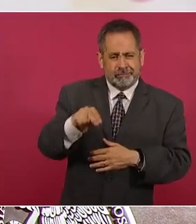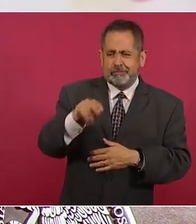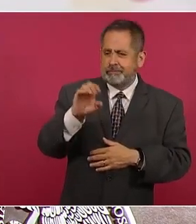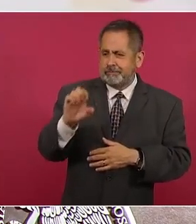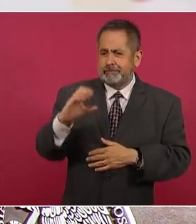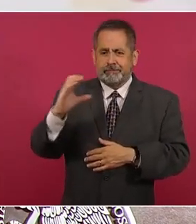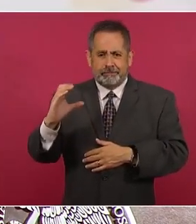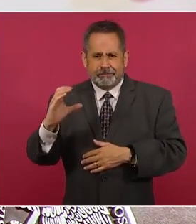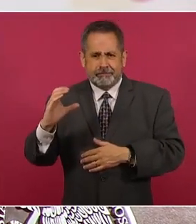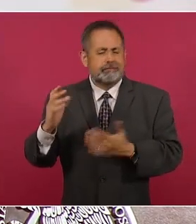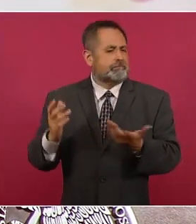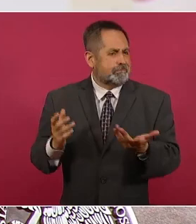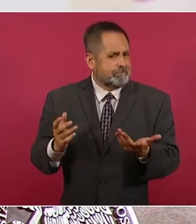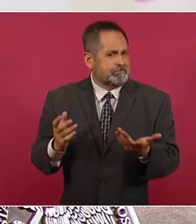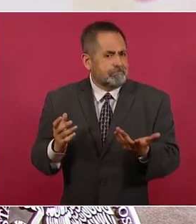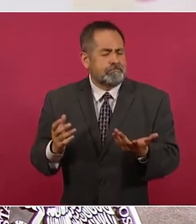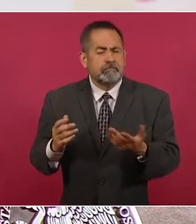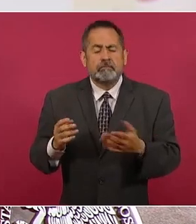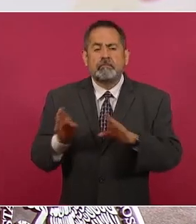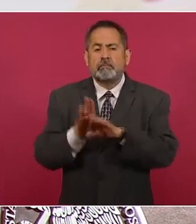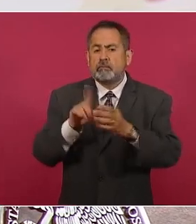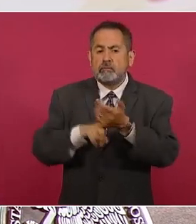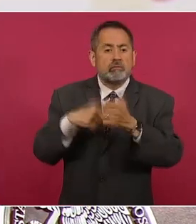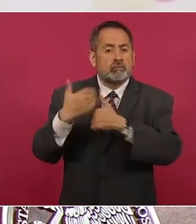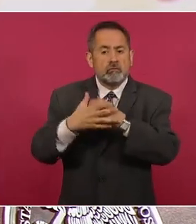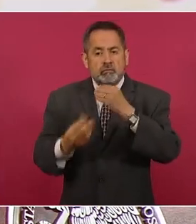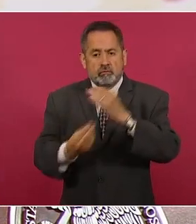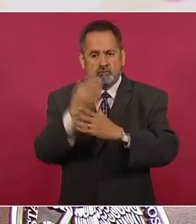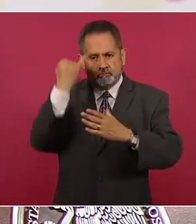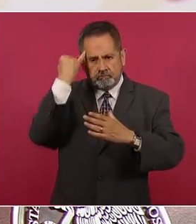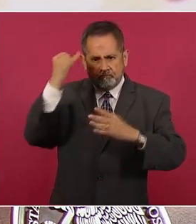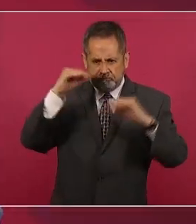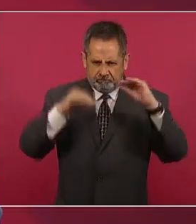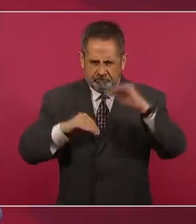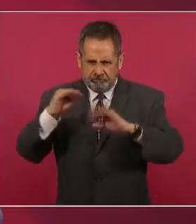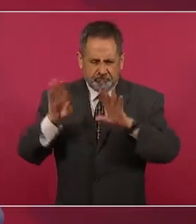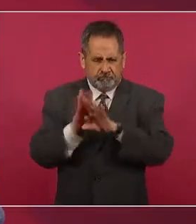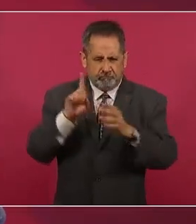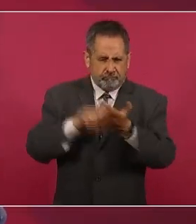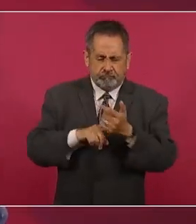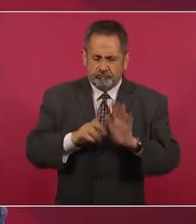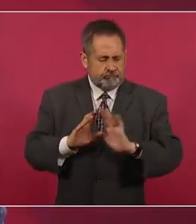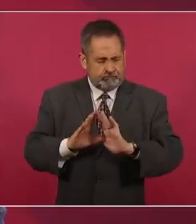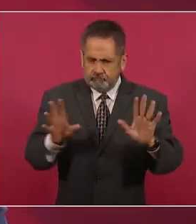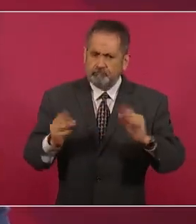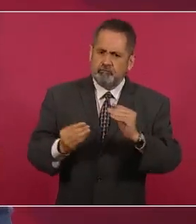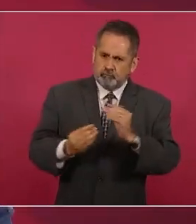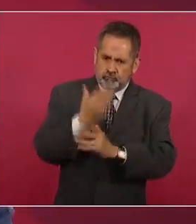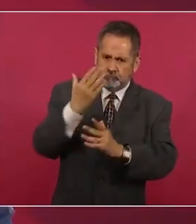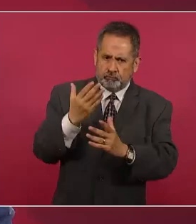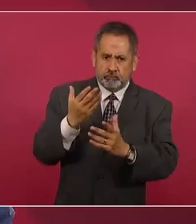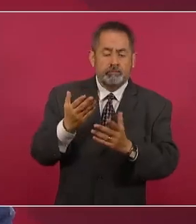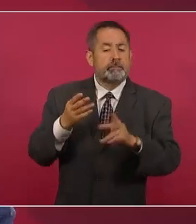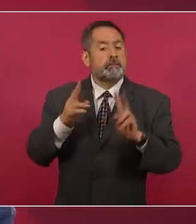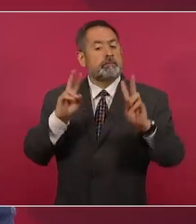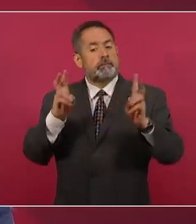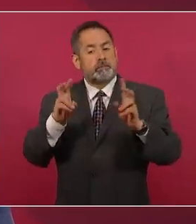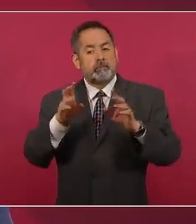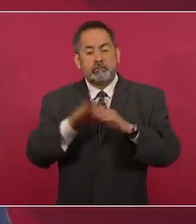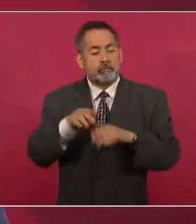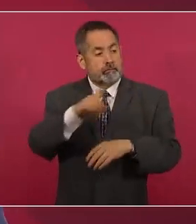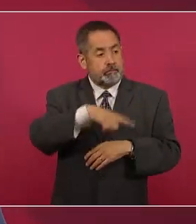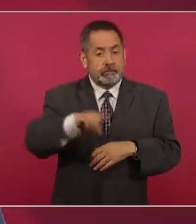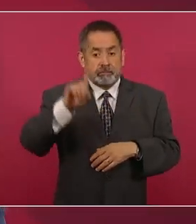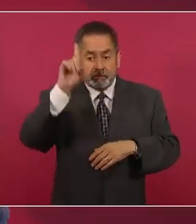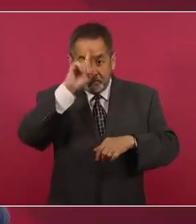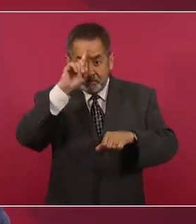Cabe destacar que derivado de este nuevo modelo de autoridad electoral, tanto en el tema de consejeros